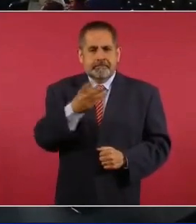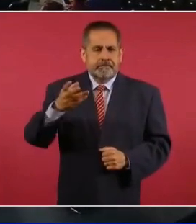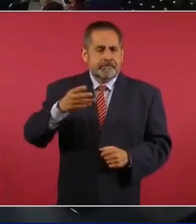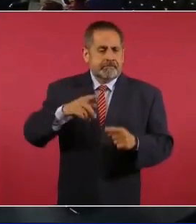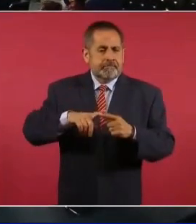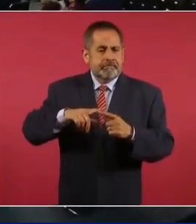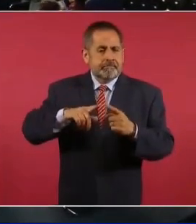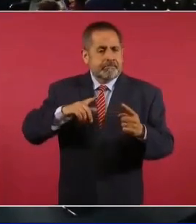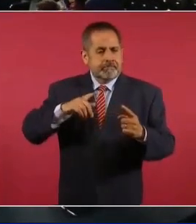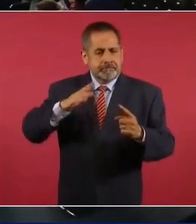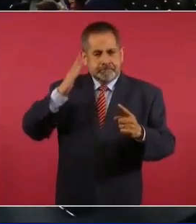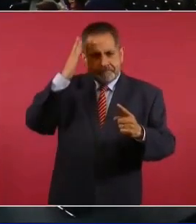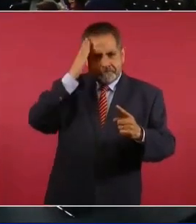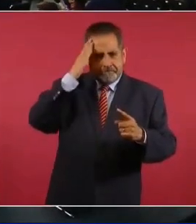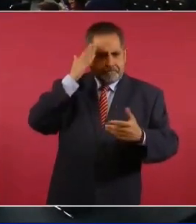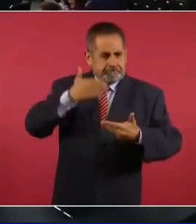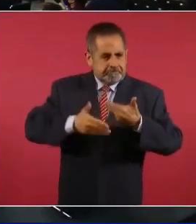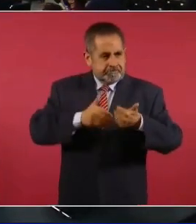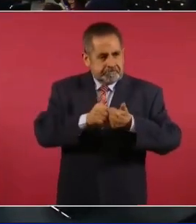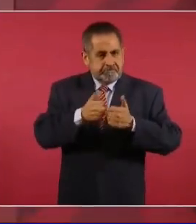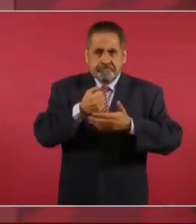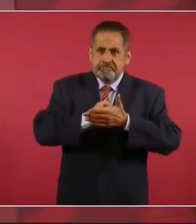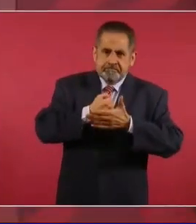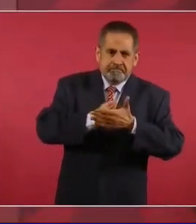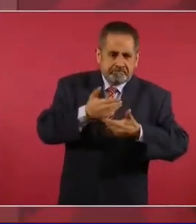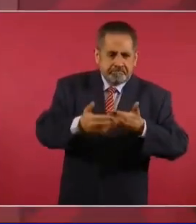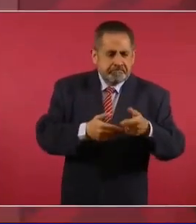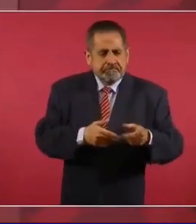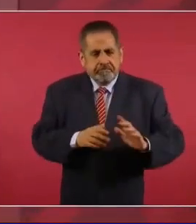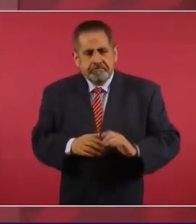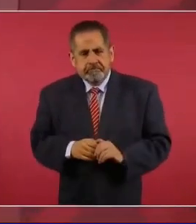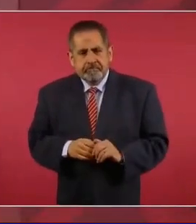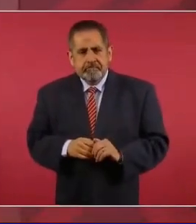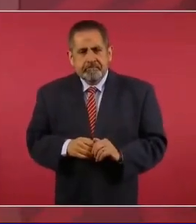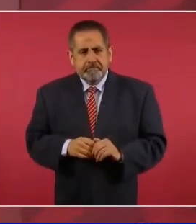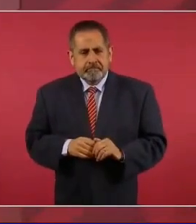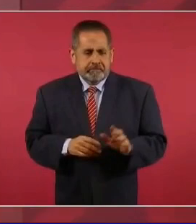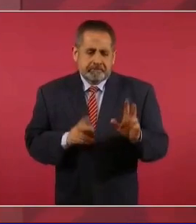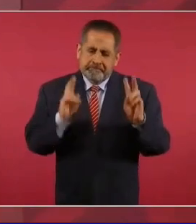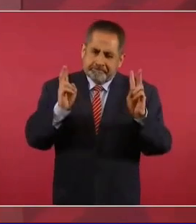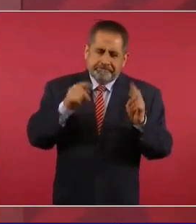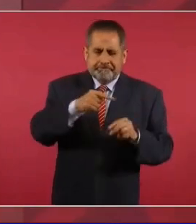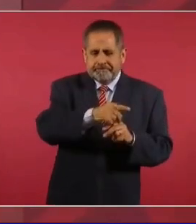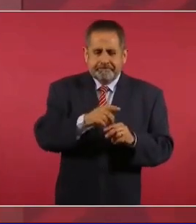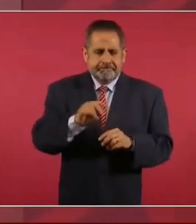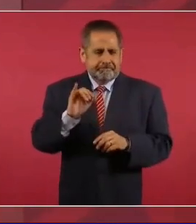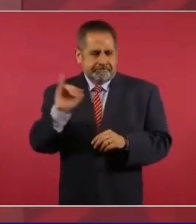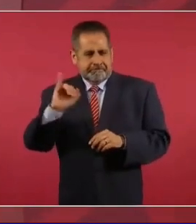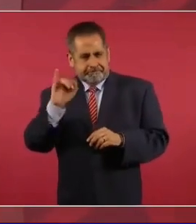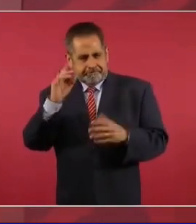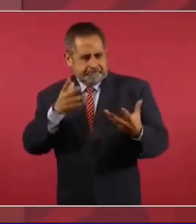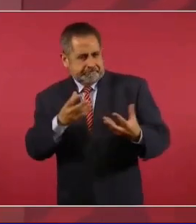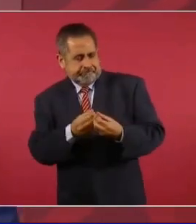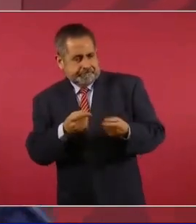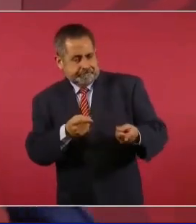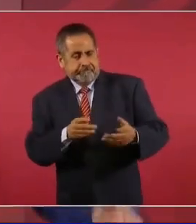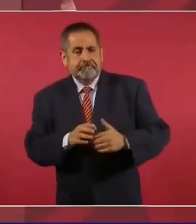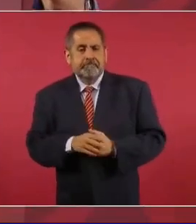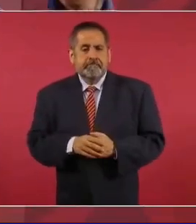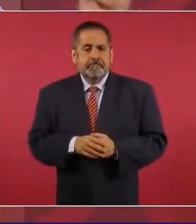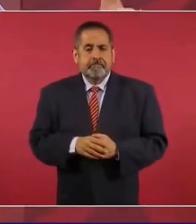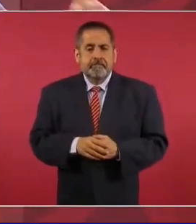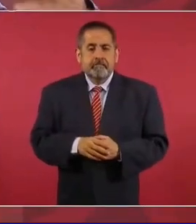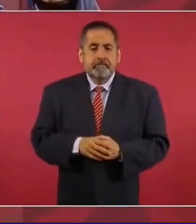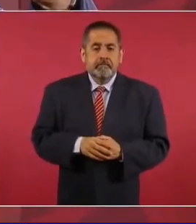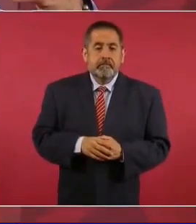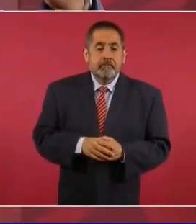progresistas, vamos a decir, de izquierda, con trailers